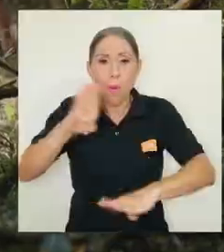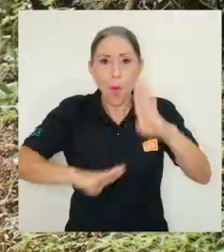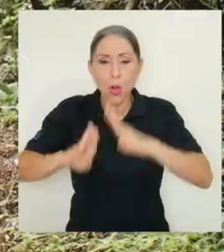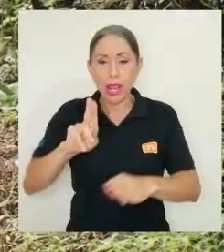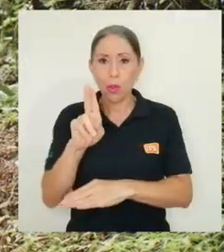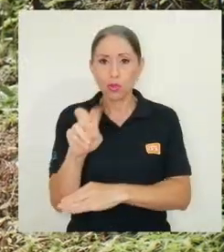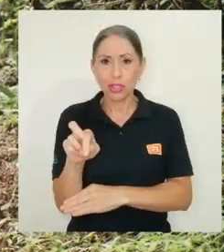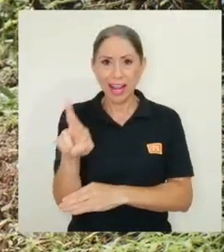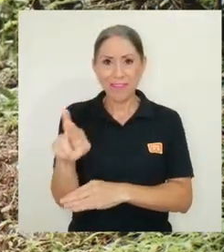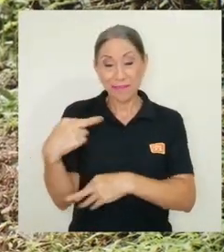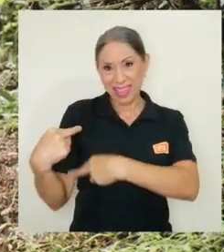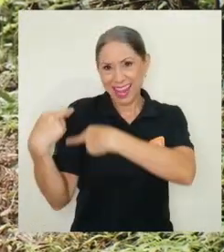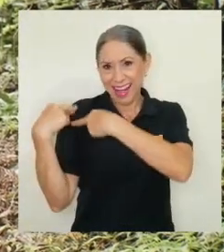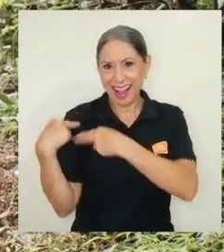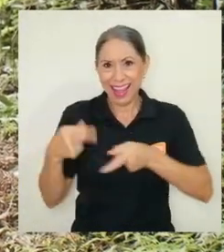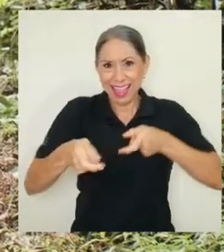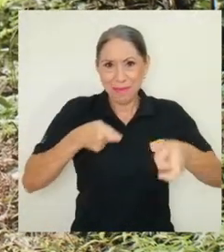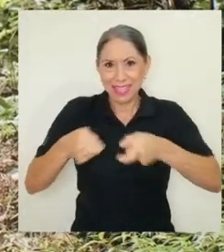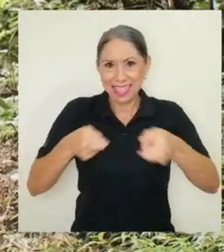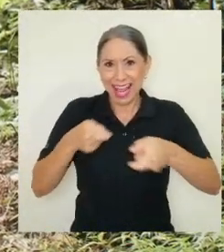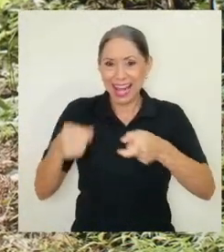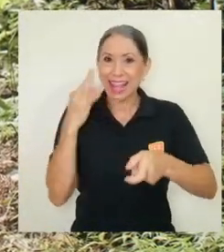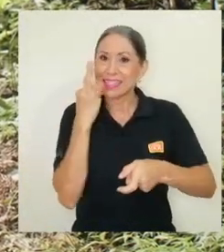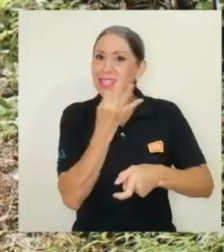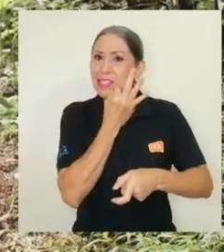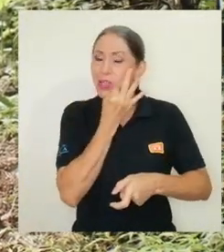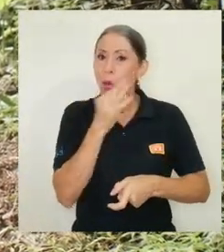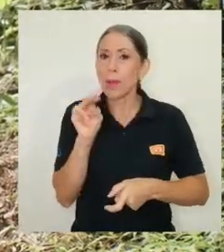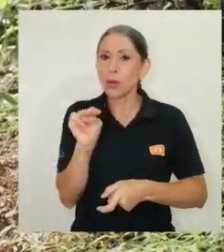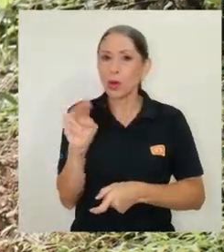que es la encargada de administrar la estación cos